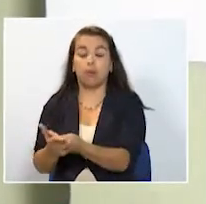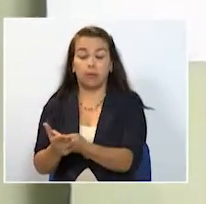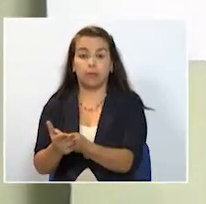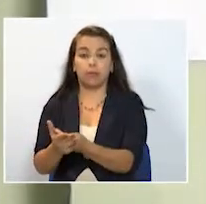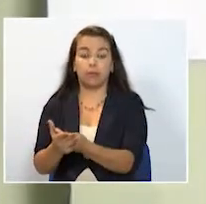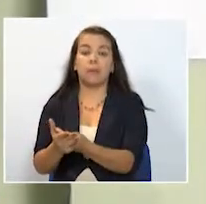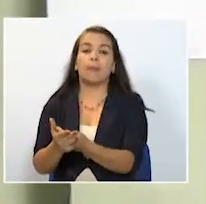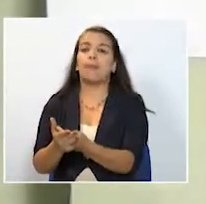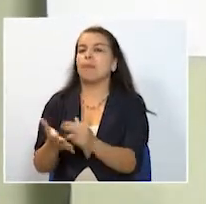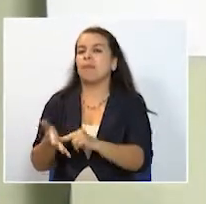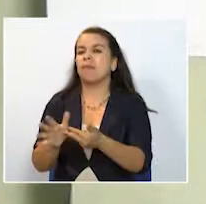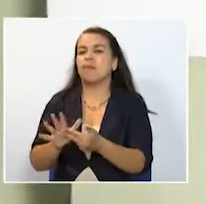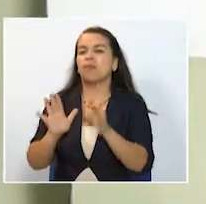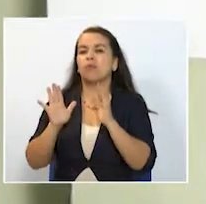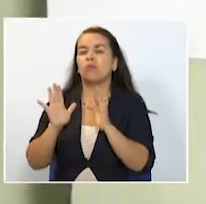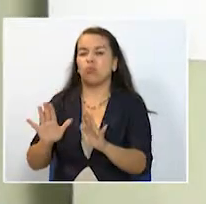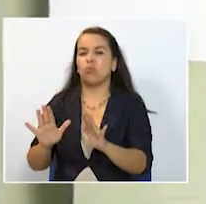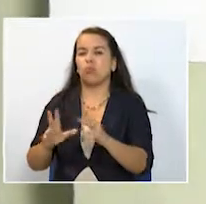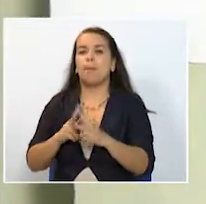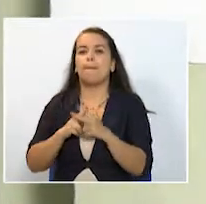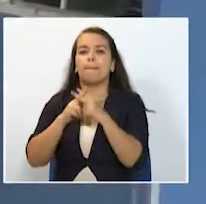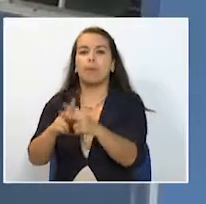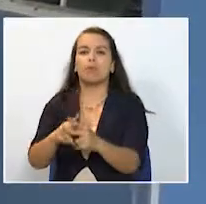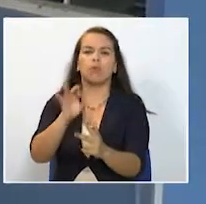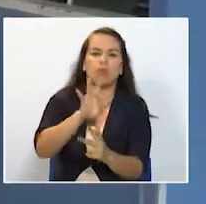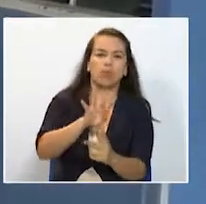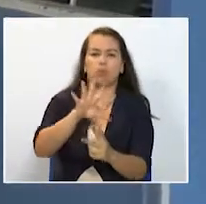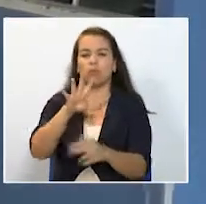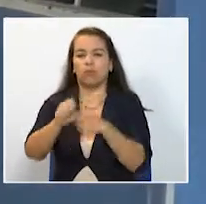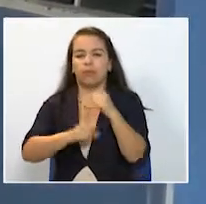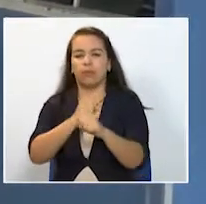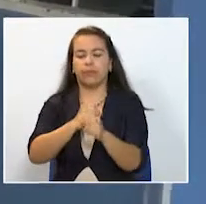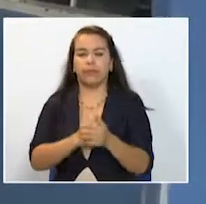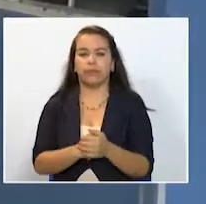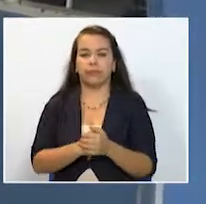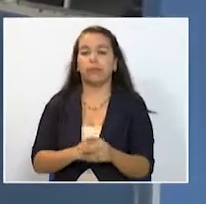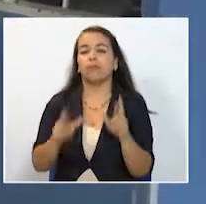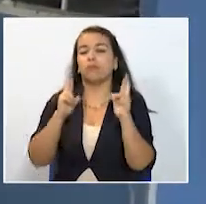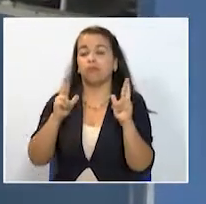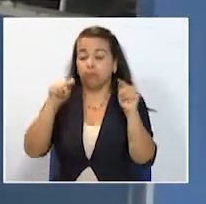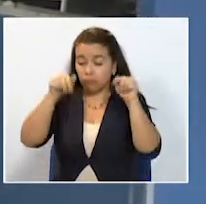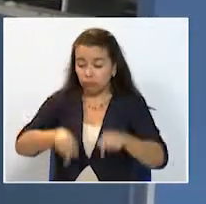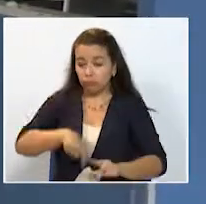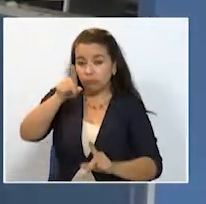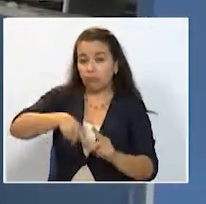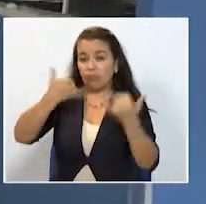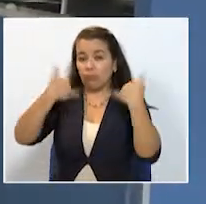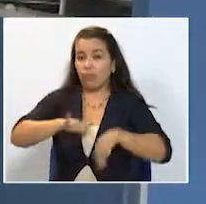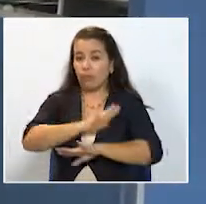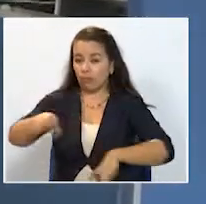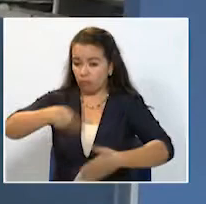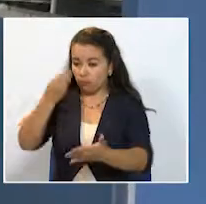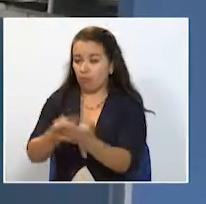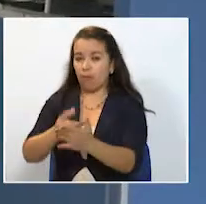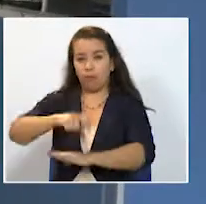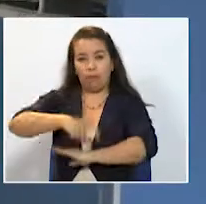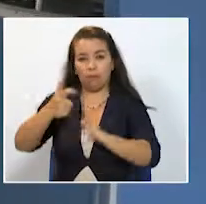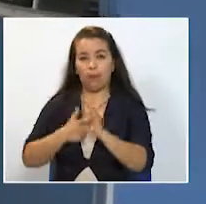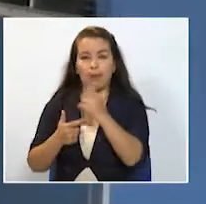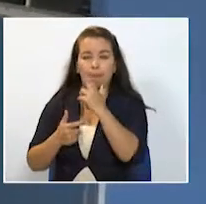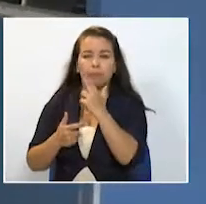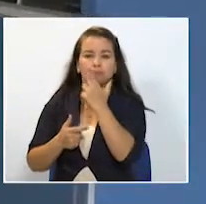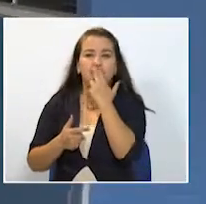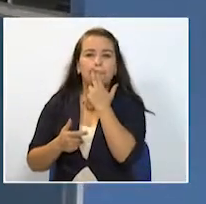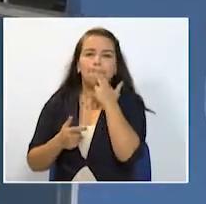porque es un préstamo a 3, 5 años Se espera que finalizando el presente mes se pueda pagar todos los compromisos que